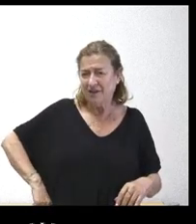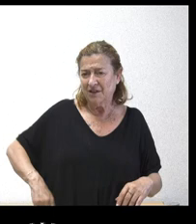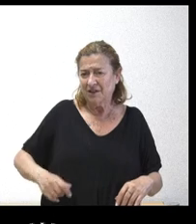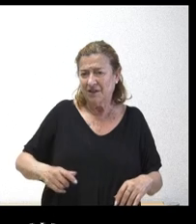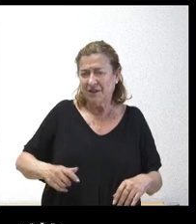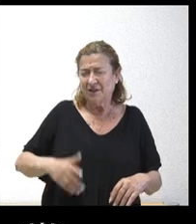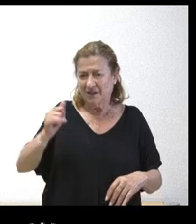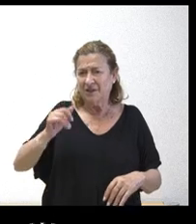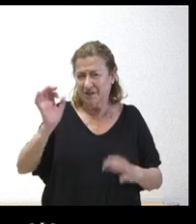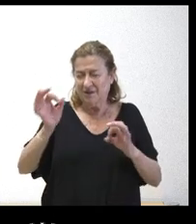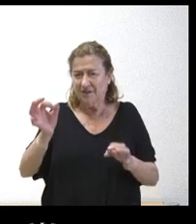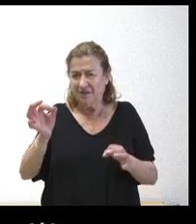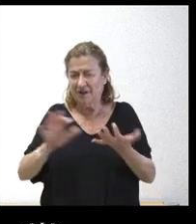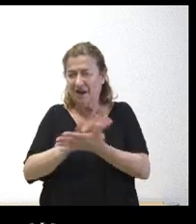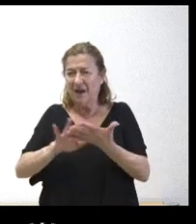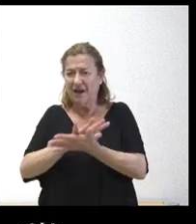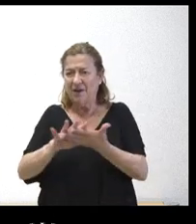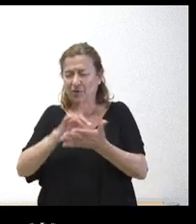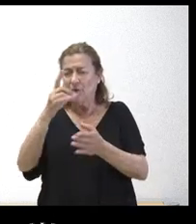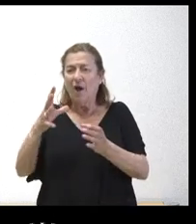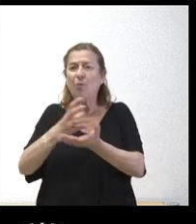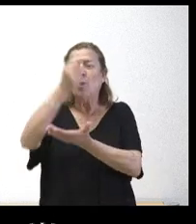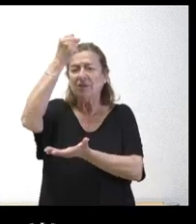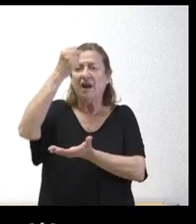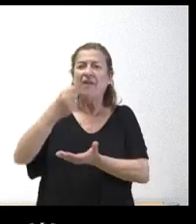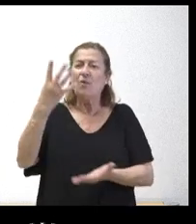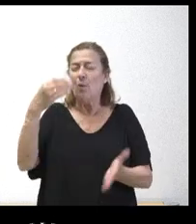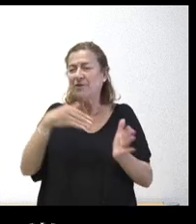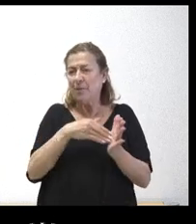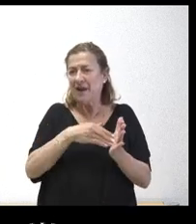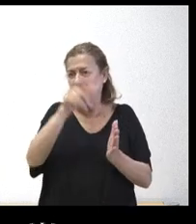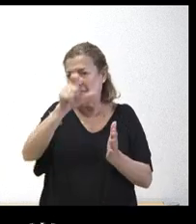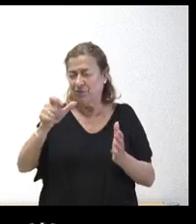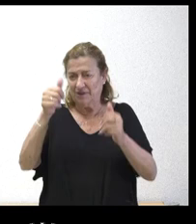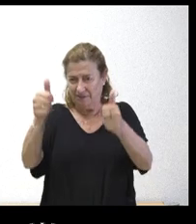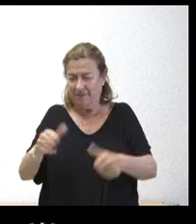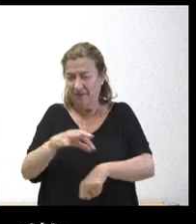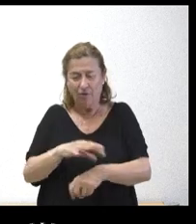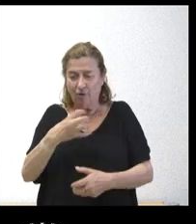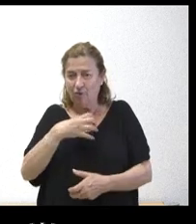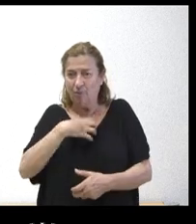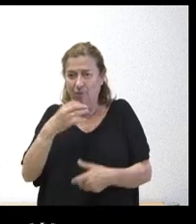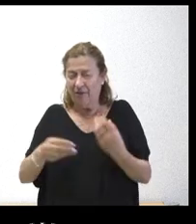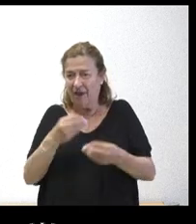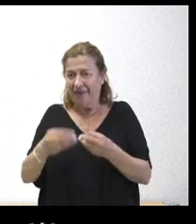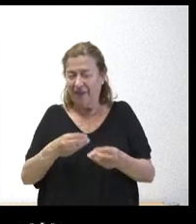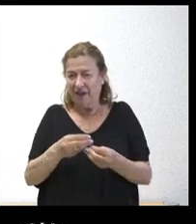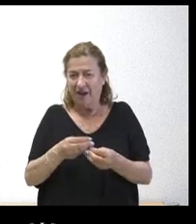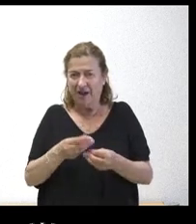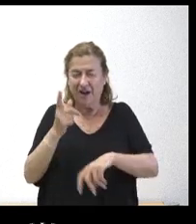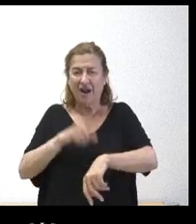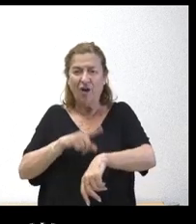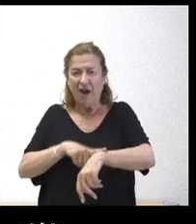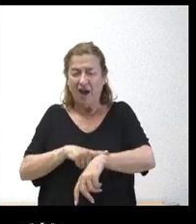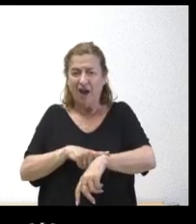y efectivamente estemos hablando de una bolsa de 4.000 titulados que no pueden hacer el sistema a la hora de